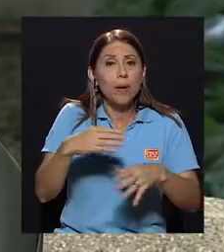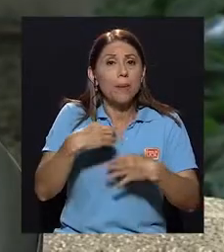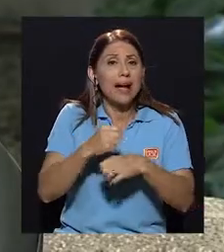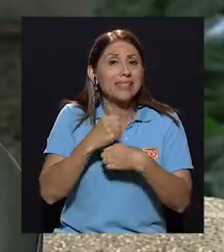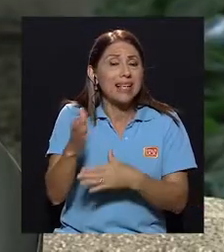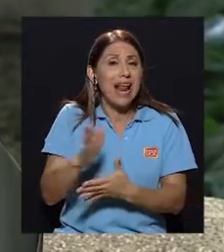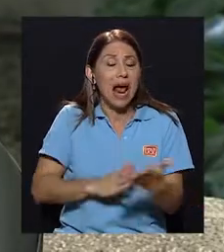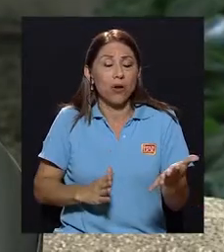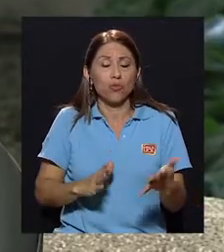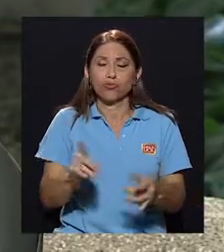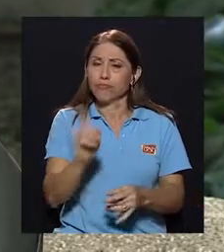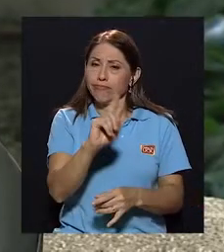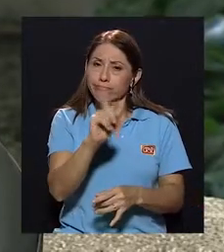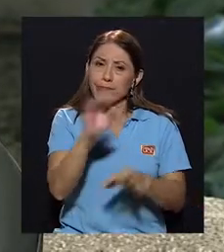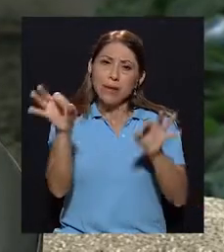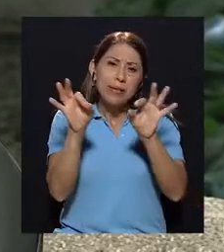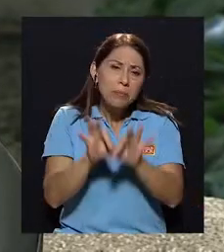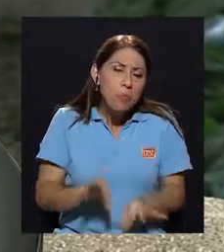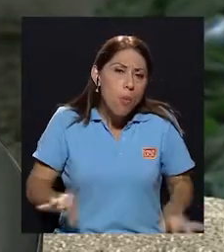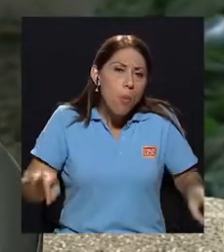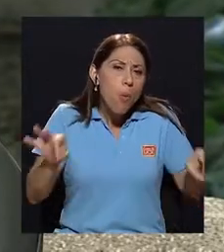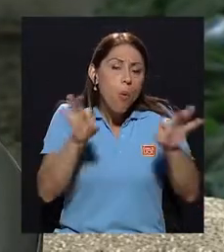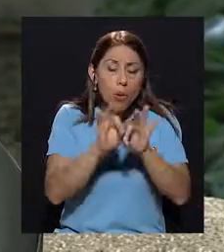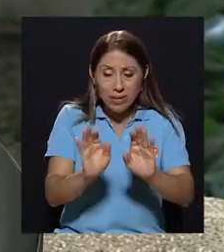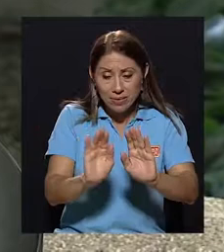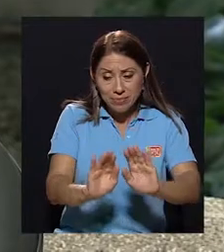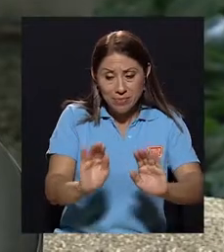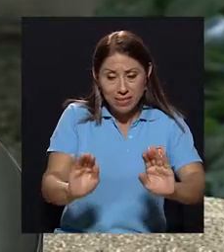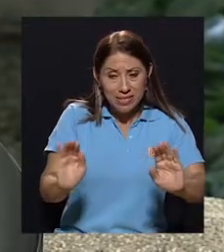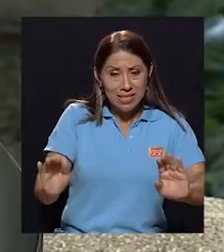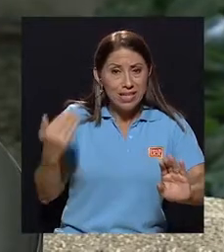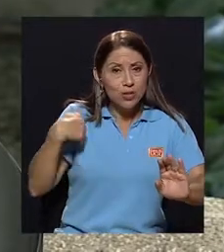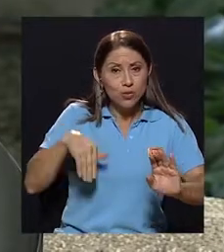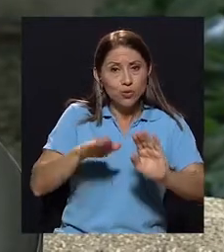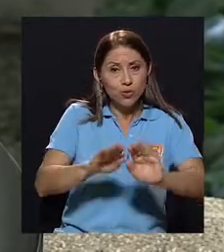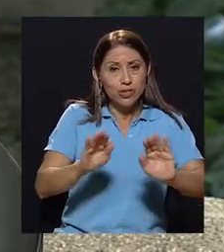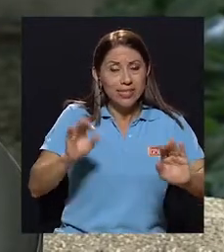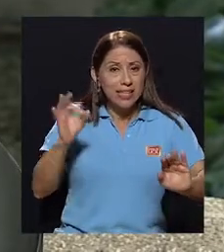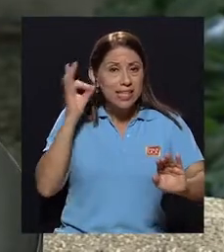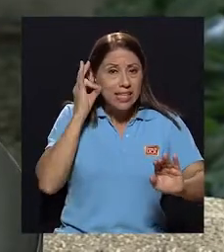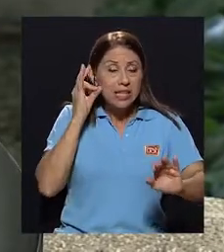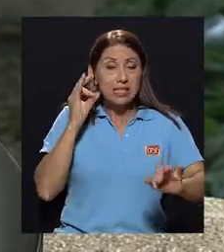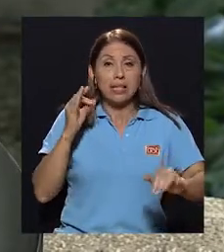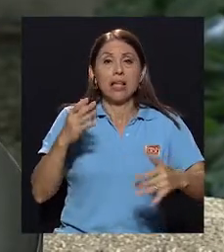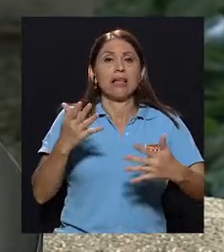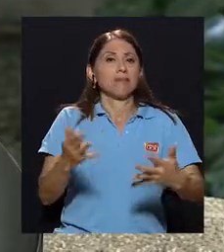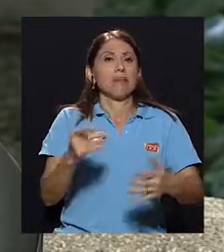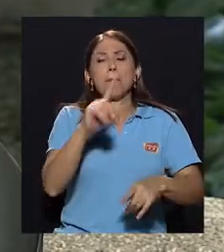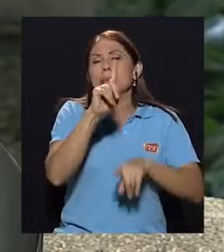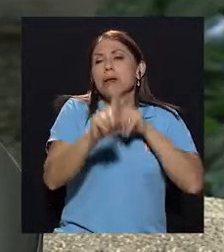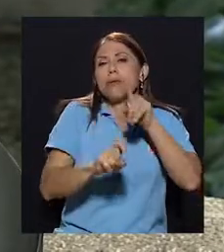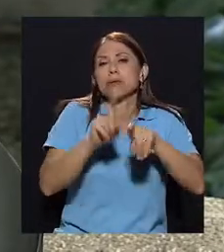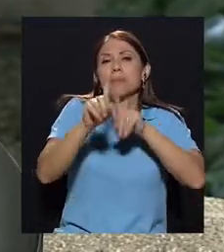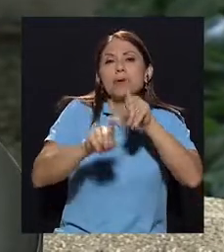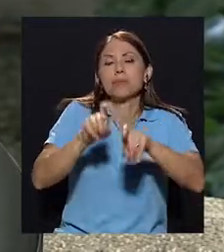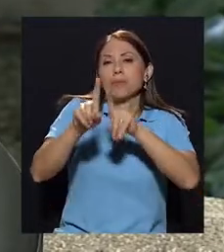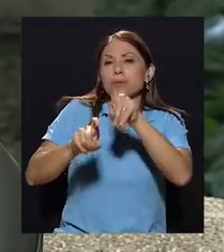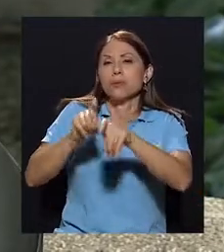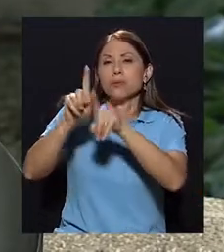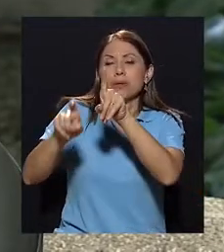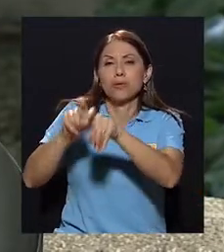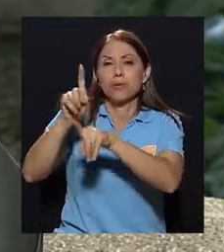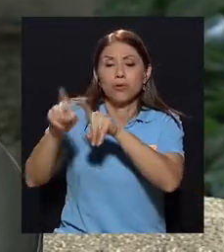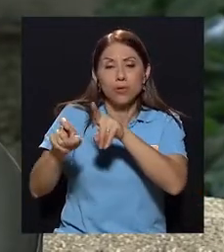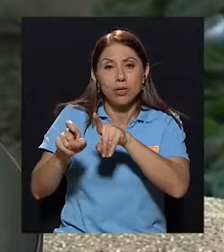bien es importantísimo que los niños, las niñas por un lado pregunten todo lo que quieran preguntar y